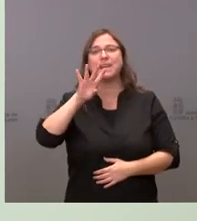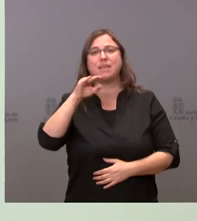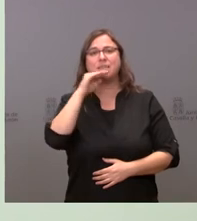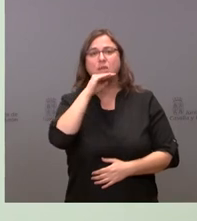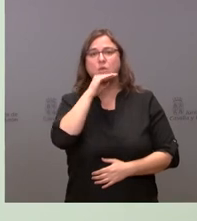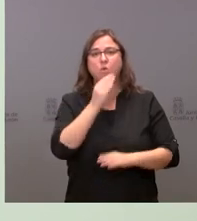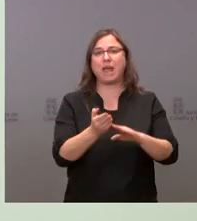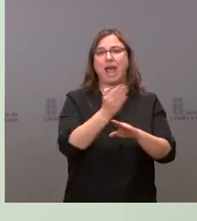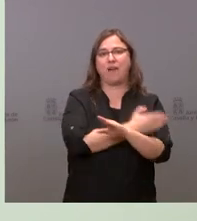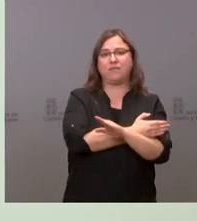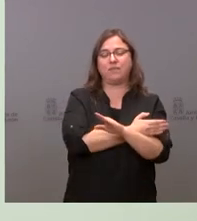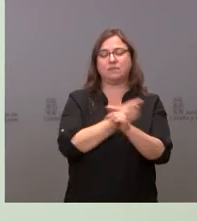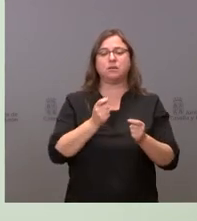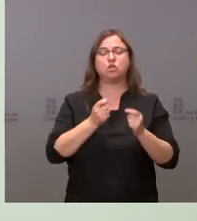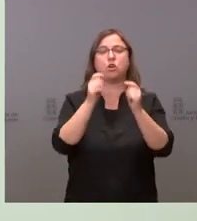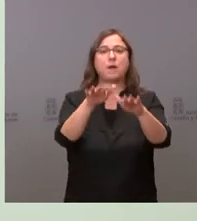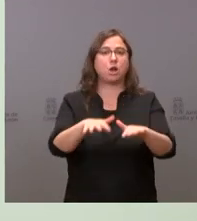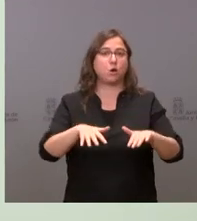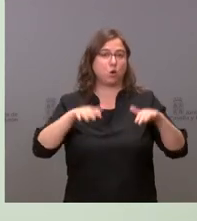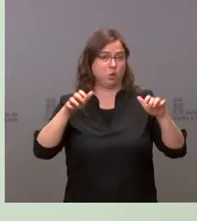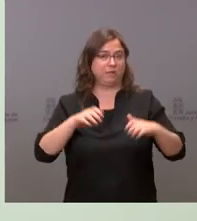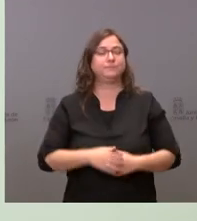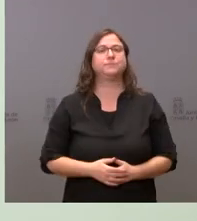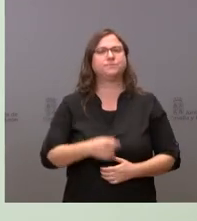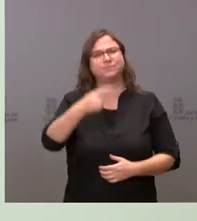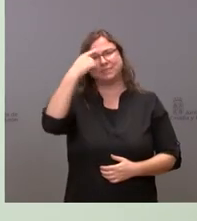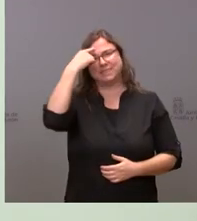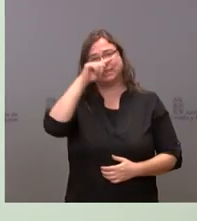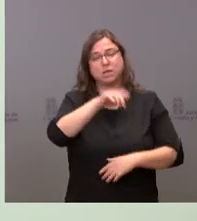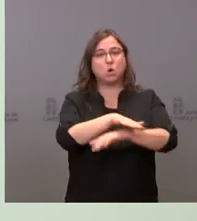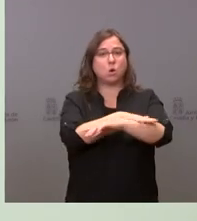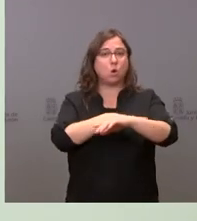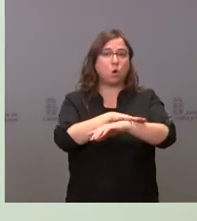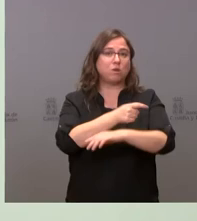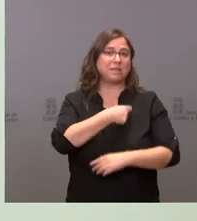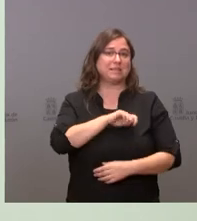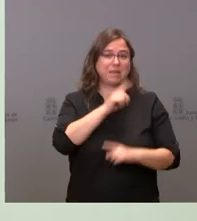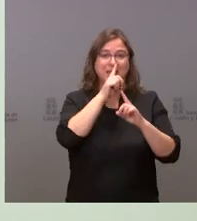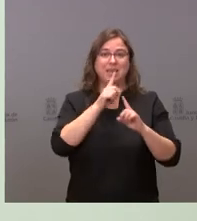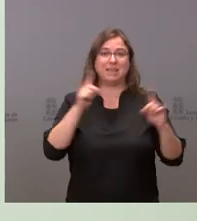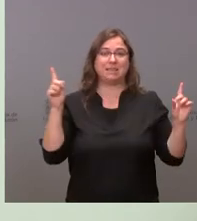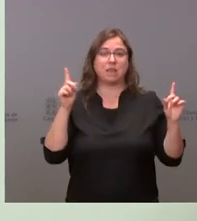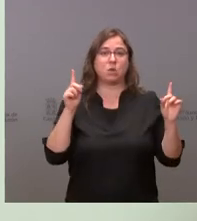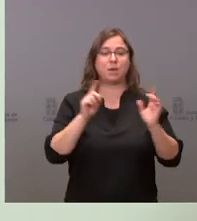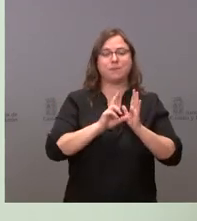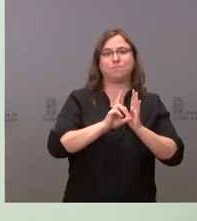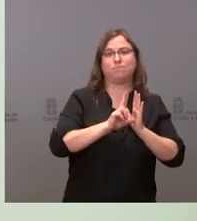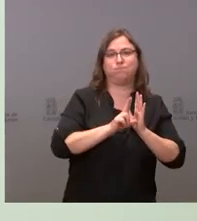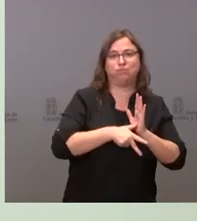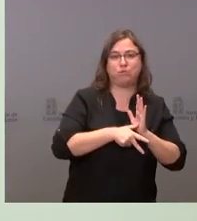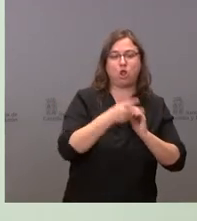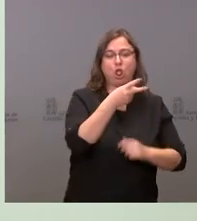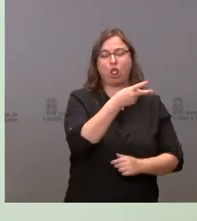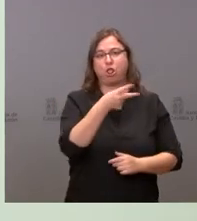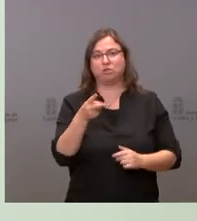a las cortes de Castilla y León como bien saben ustedes el gobierno de España este año ha retrasado dos semanas